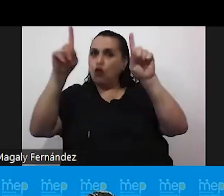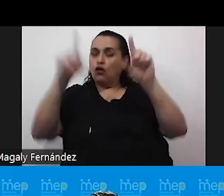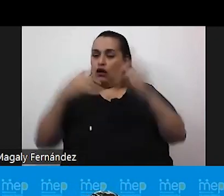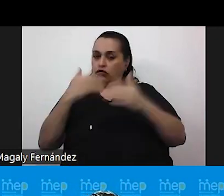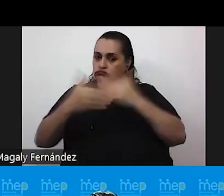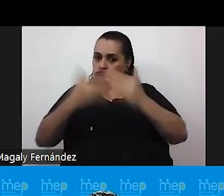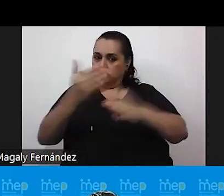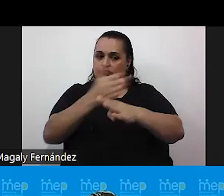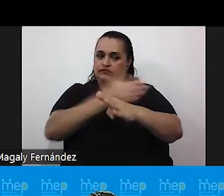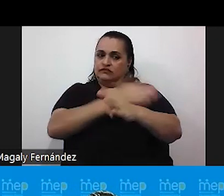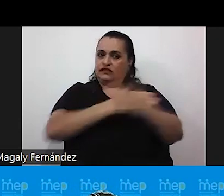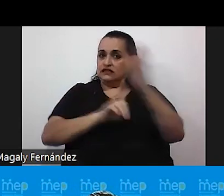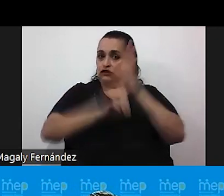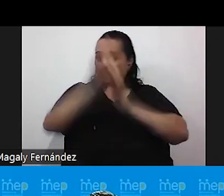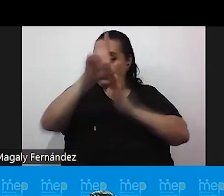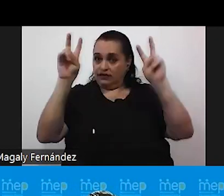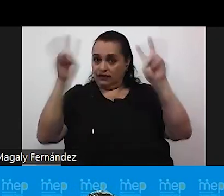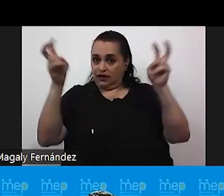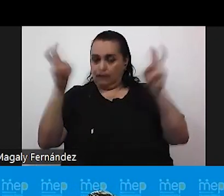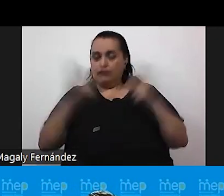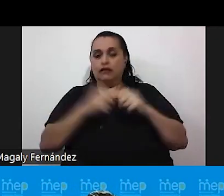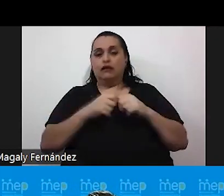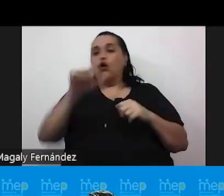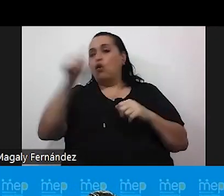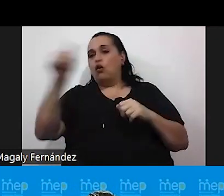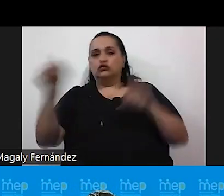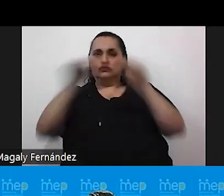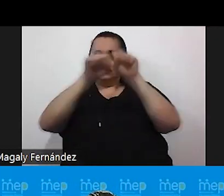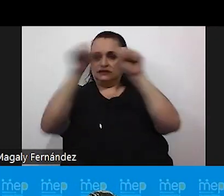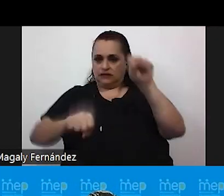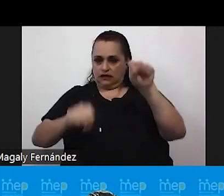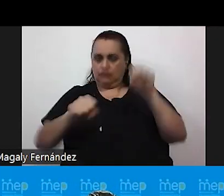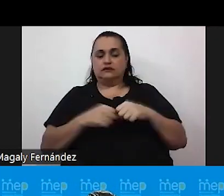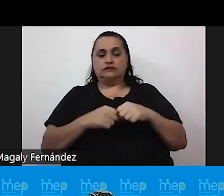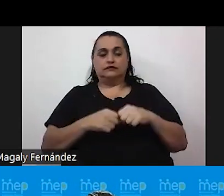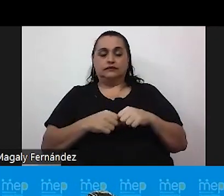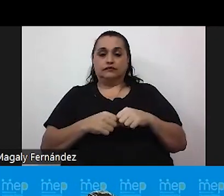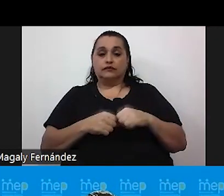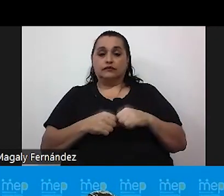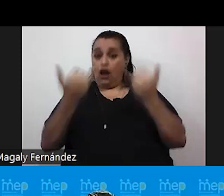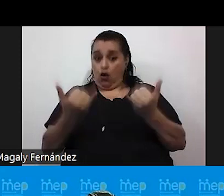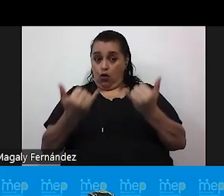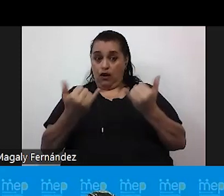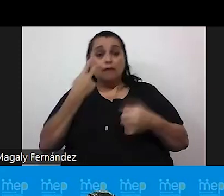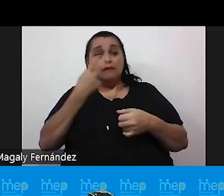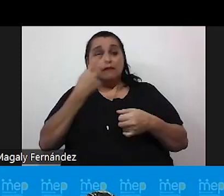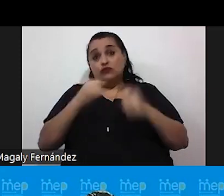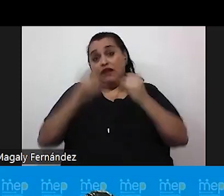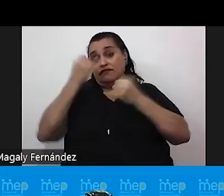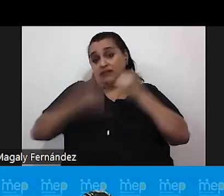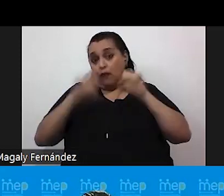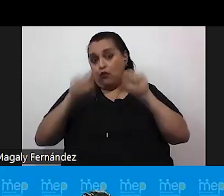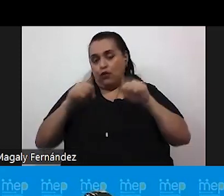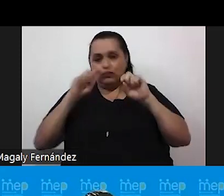y desarrollar este tema en otros sistemas. Vamos a ver si al final podemos verlo